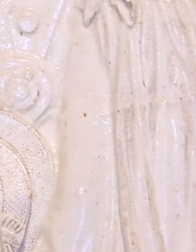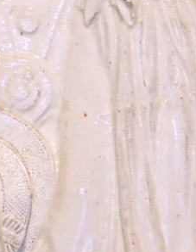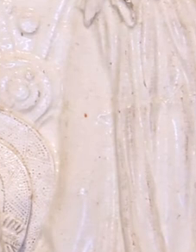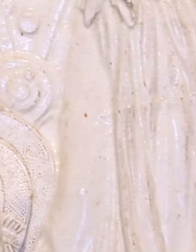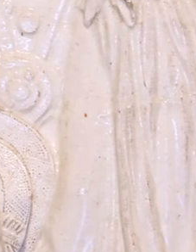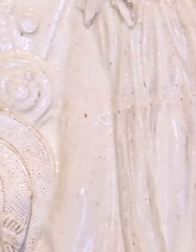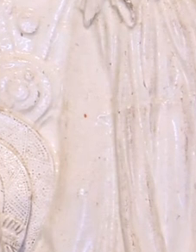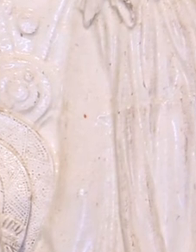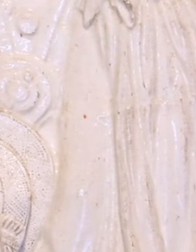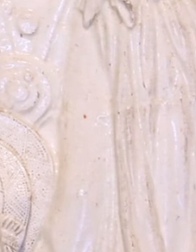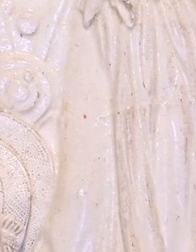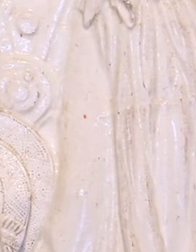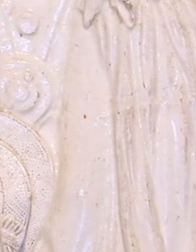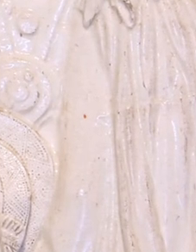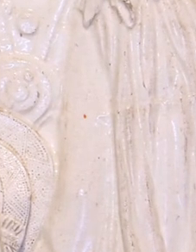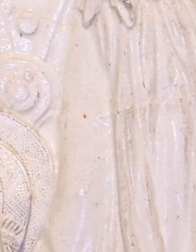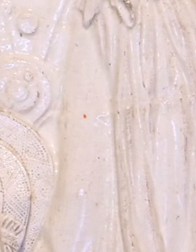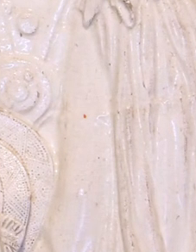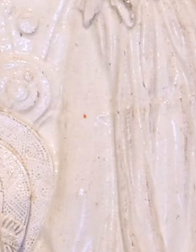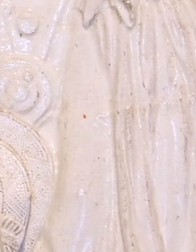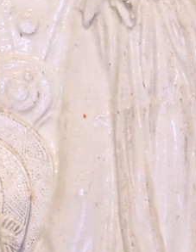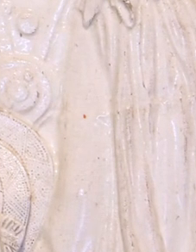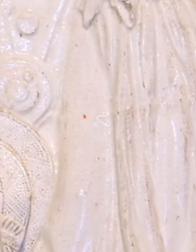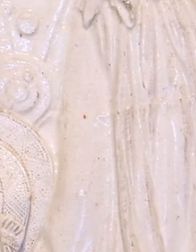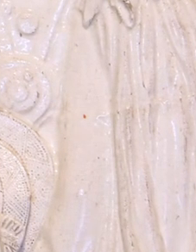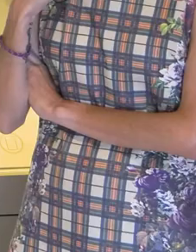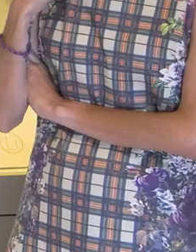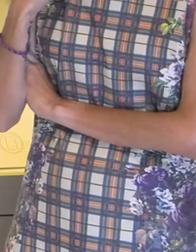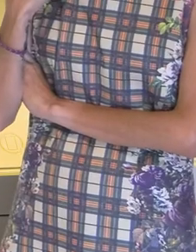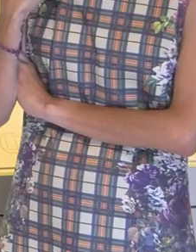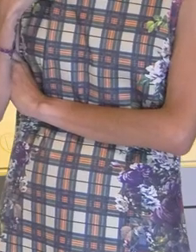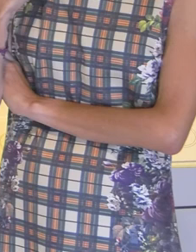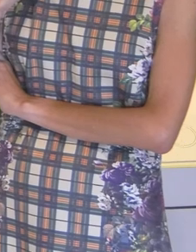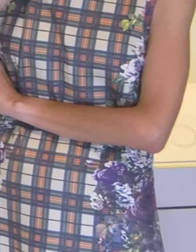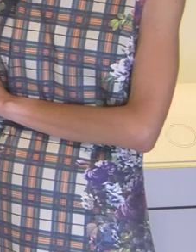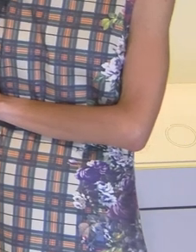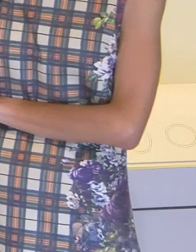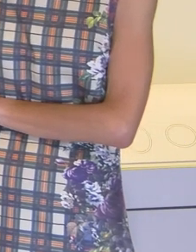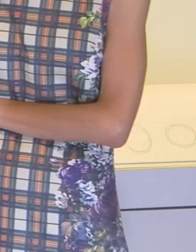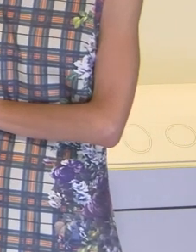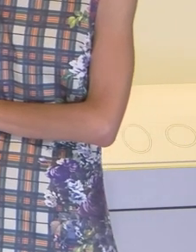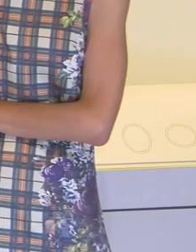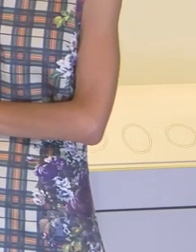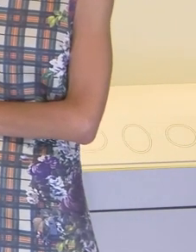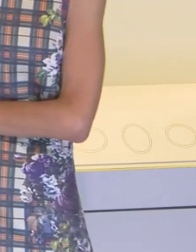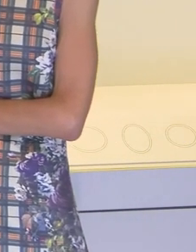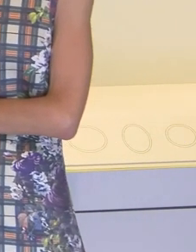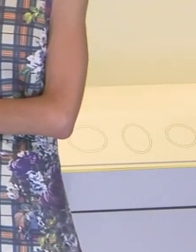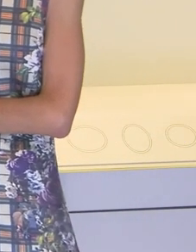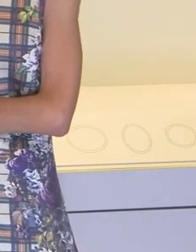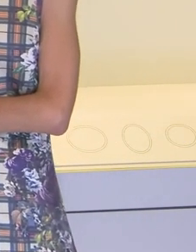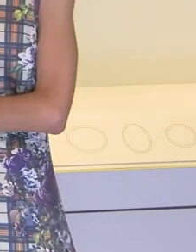1808, onde se rememora esa defensa do Parque de Monte León por parte do Aiz y Velarde.